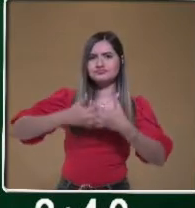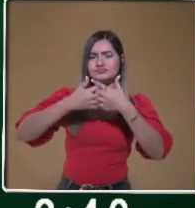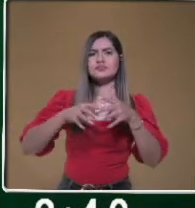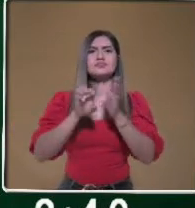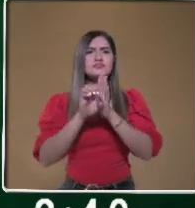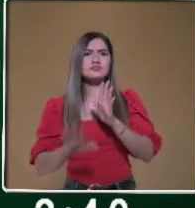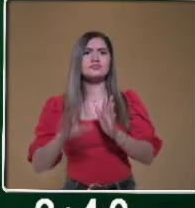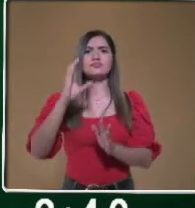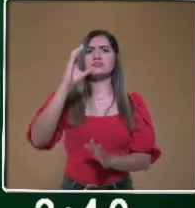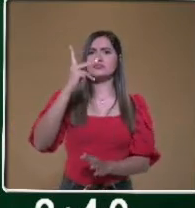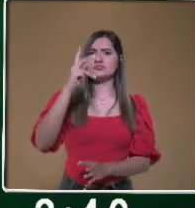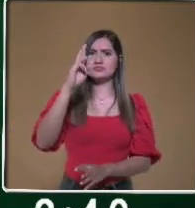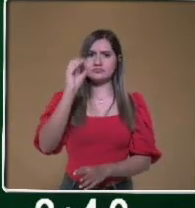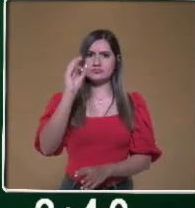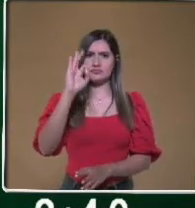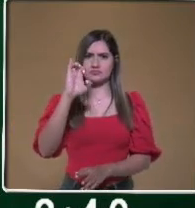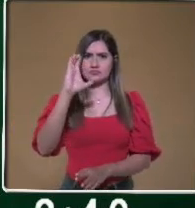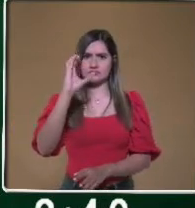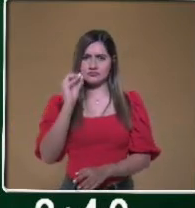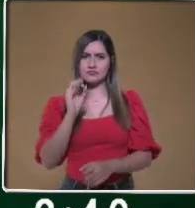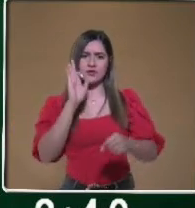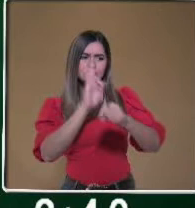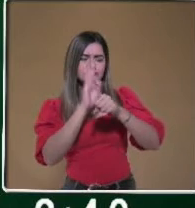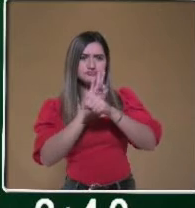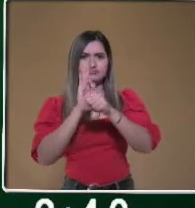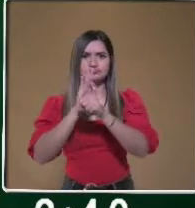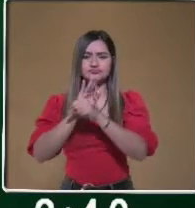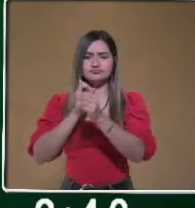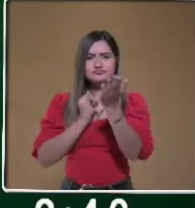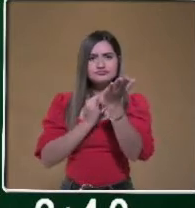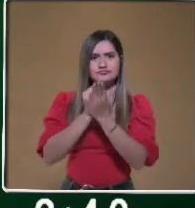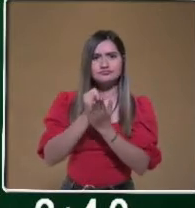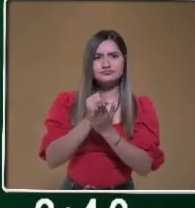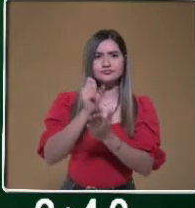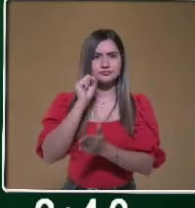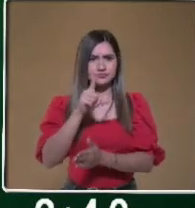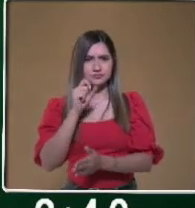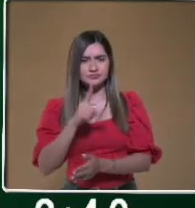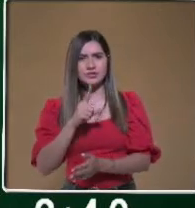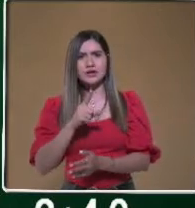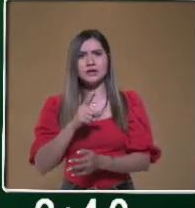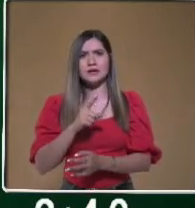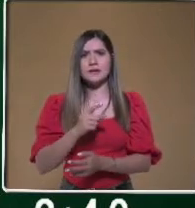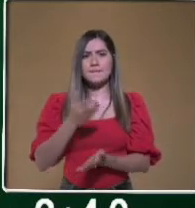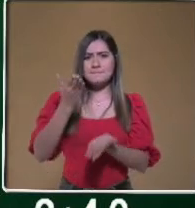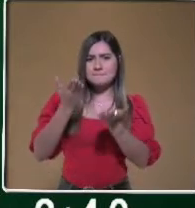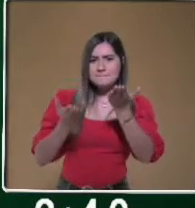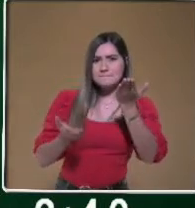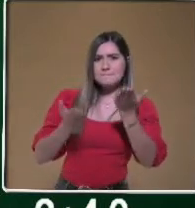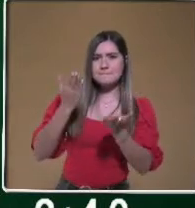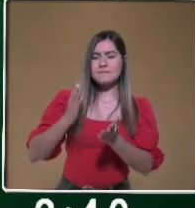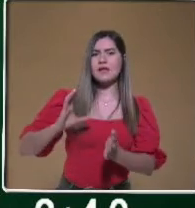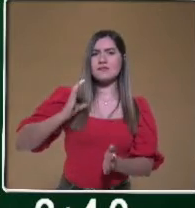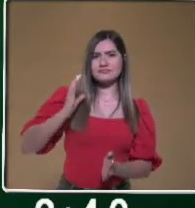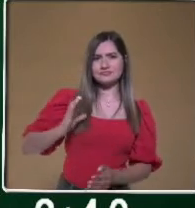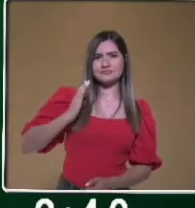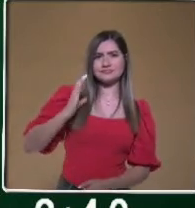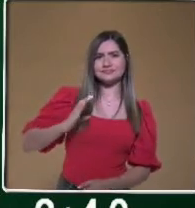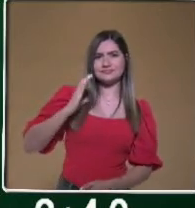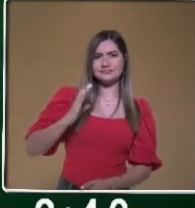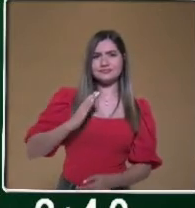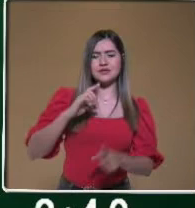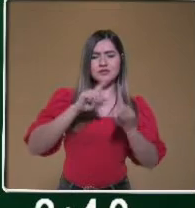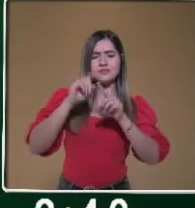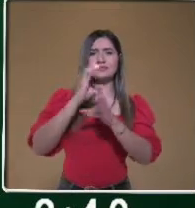Profeco, para defender sus derechos y exigir calidad en los productos. Bien, hasta